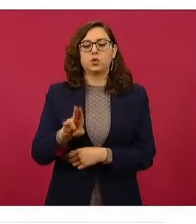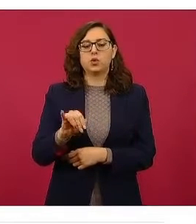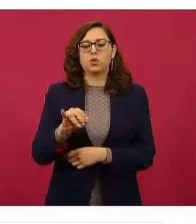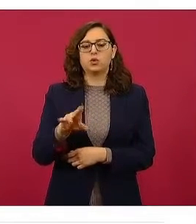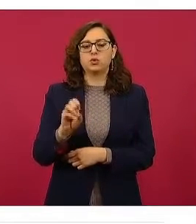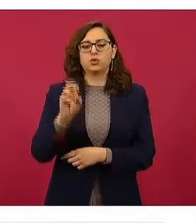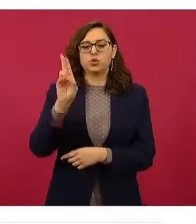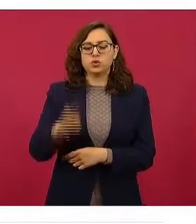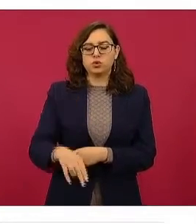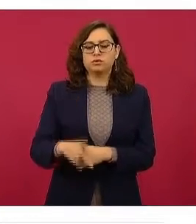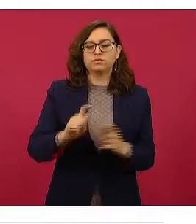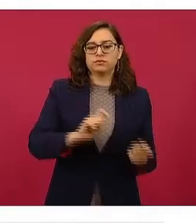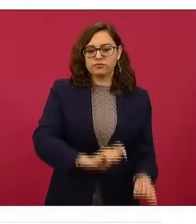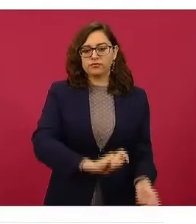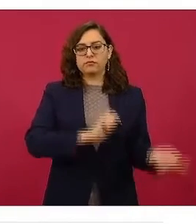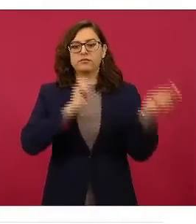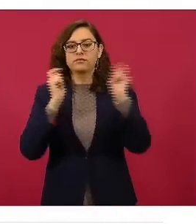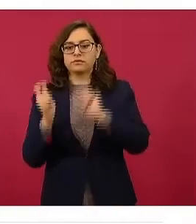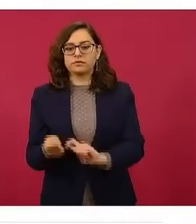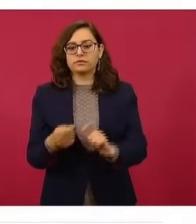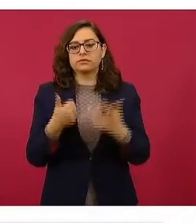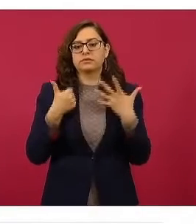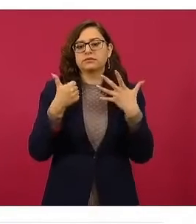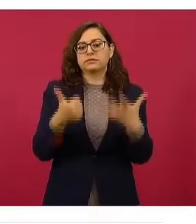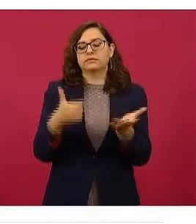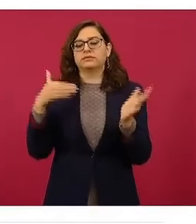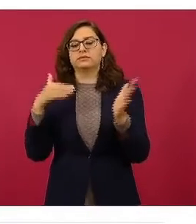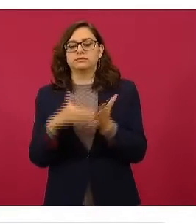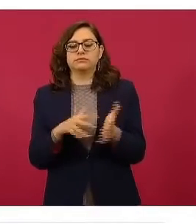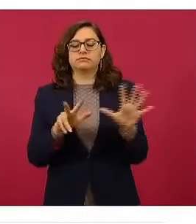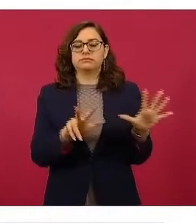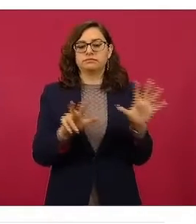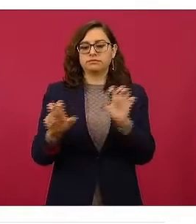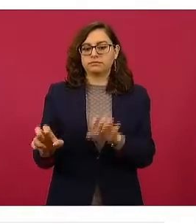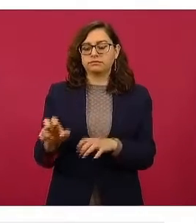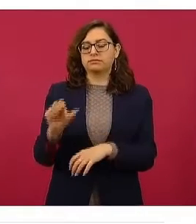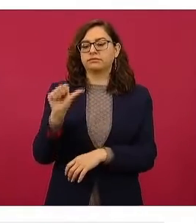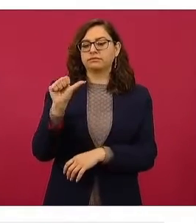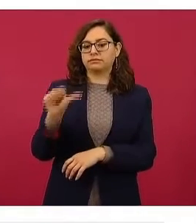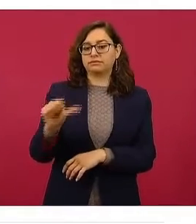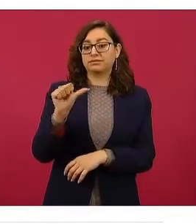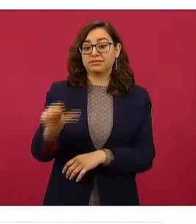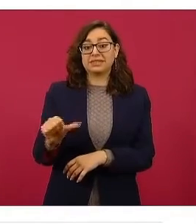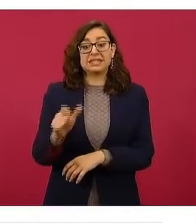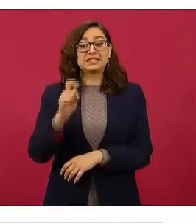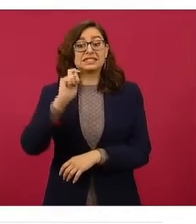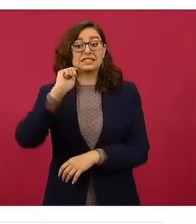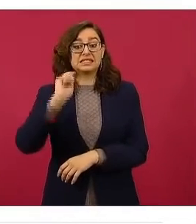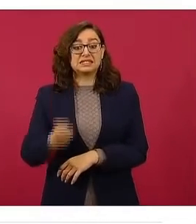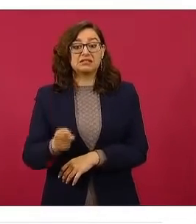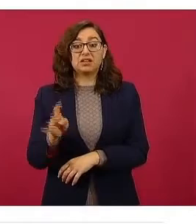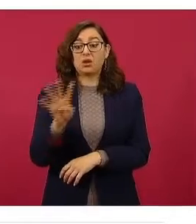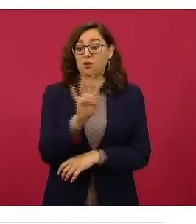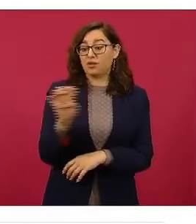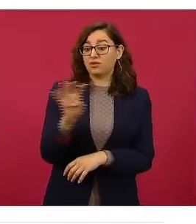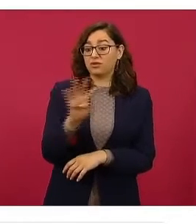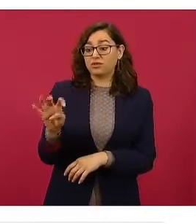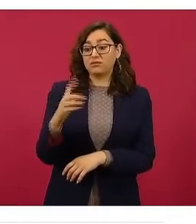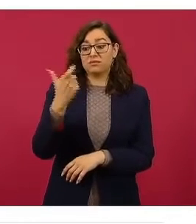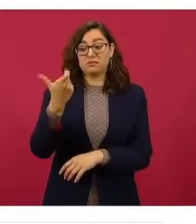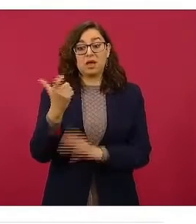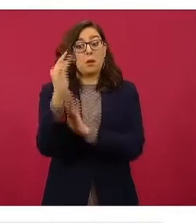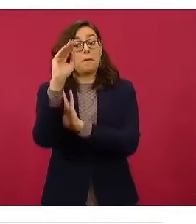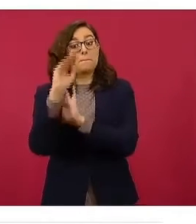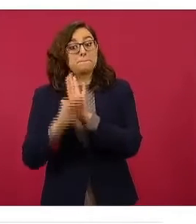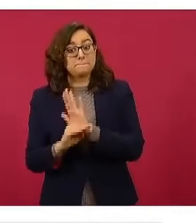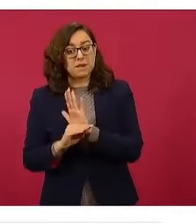816 pesos con seis centavos, una diferencia de más de 400 pesos. Así que